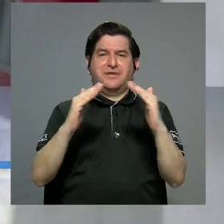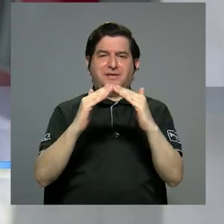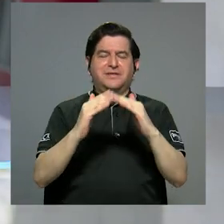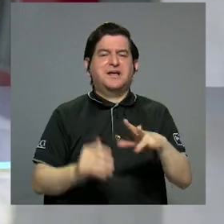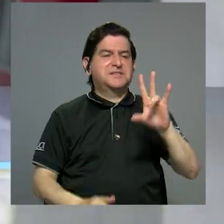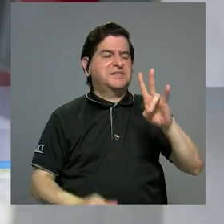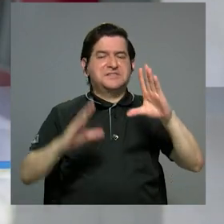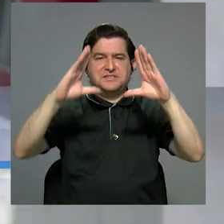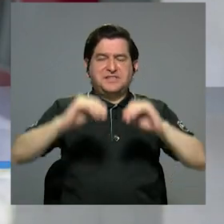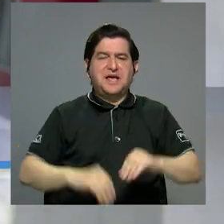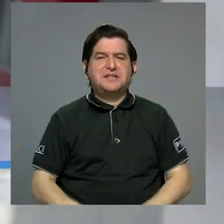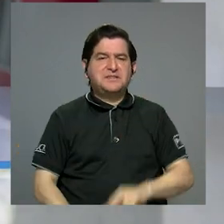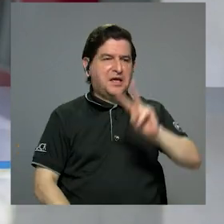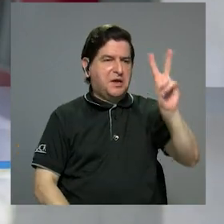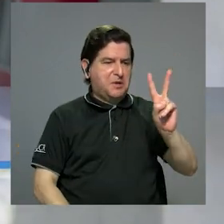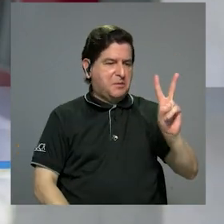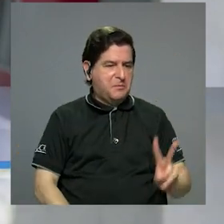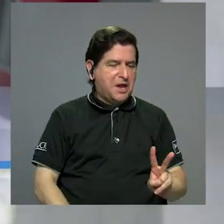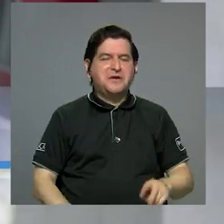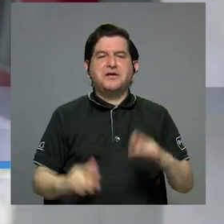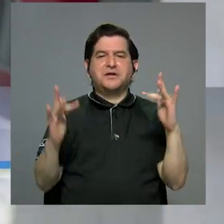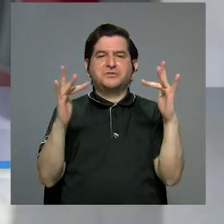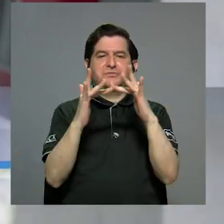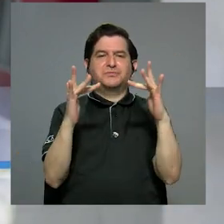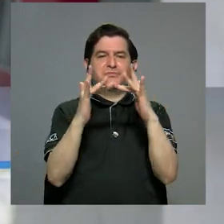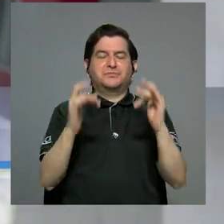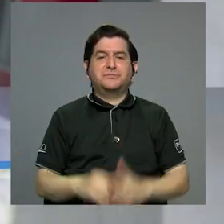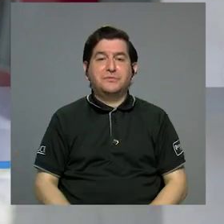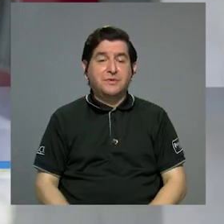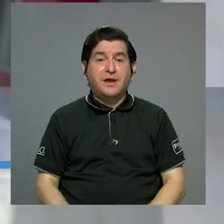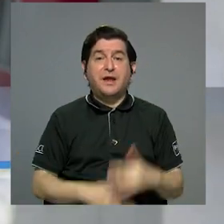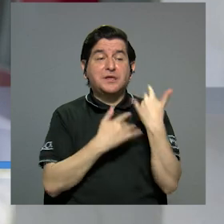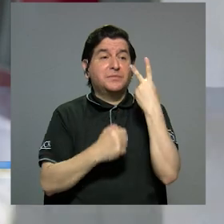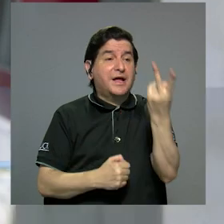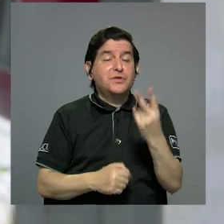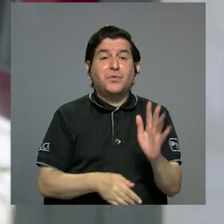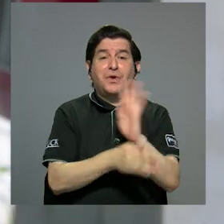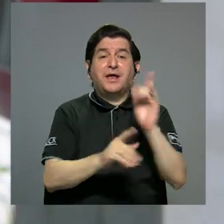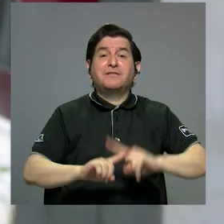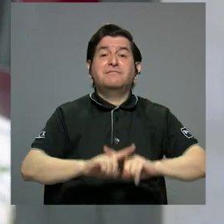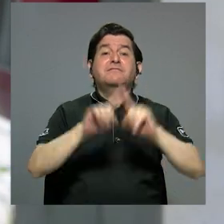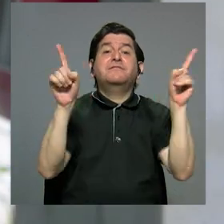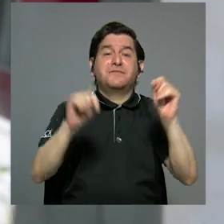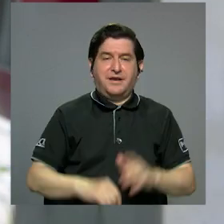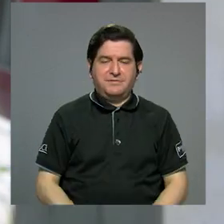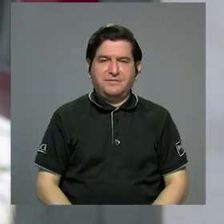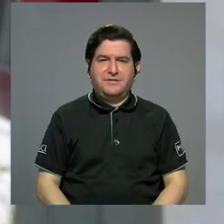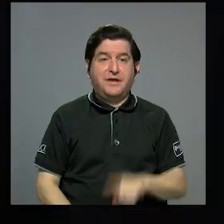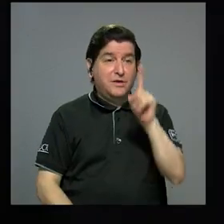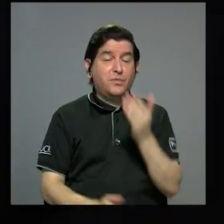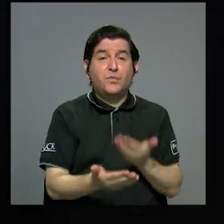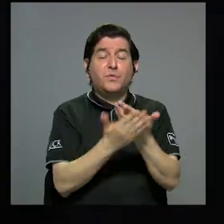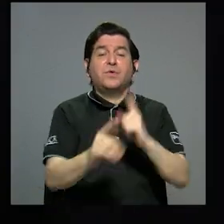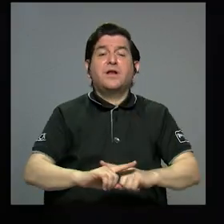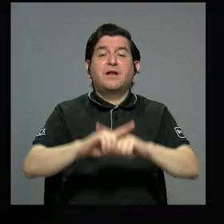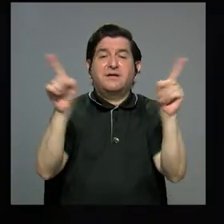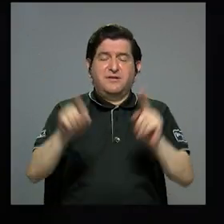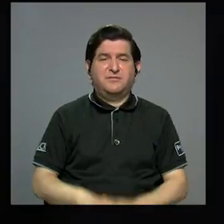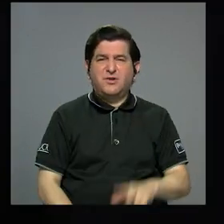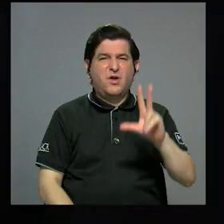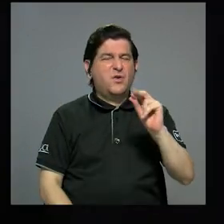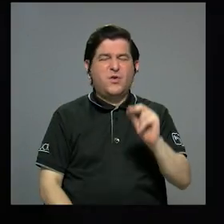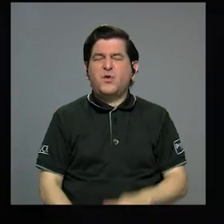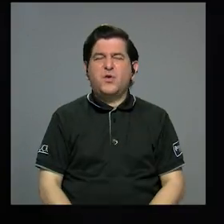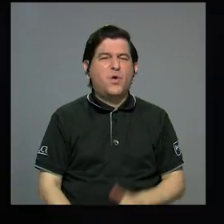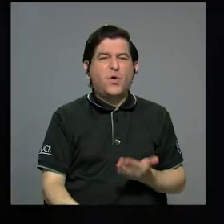la gente en su casa a las 7 de la noche todos los viernes se conecta esperando ver una película diferente, una propuesta